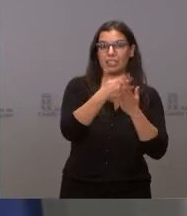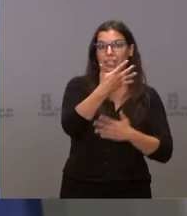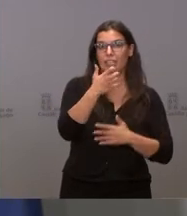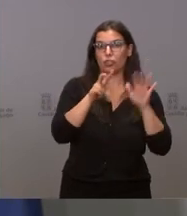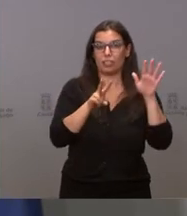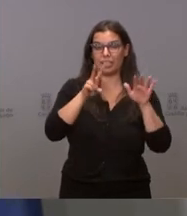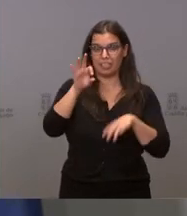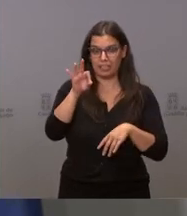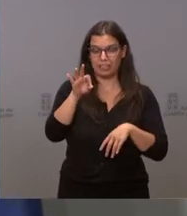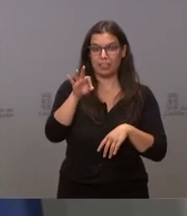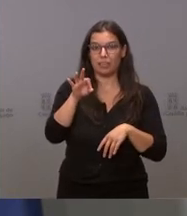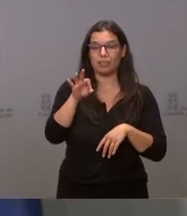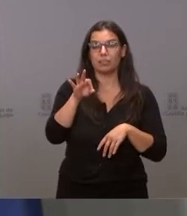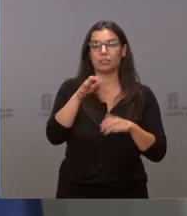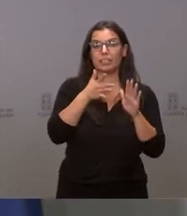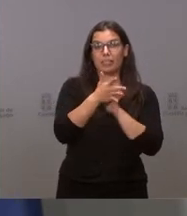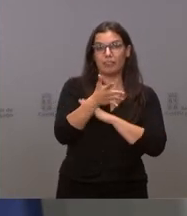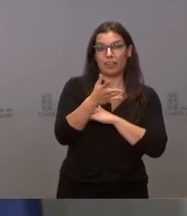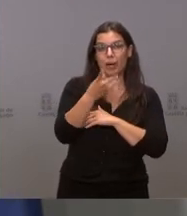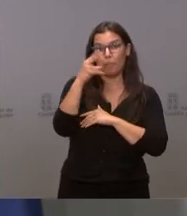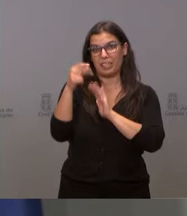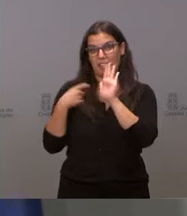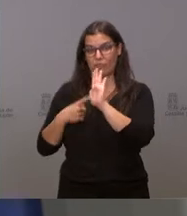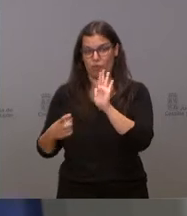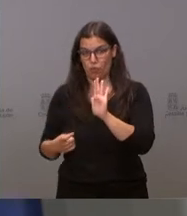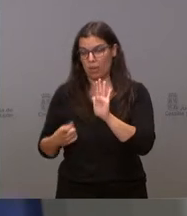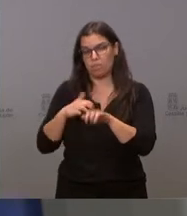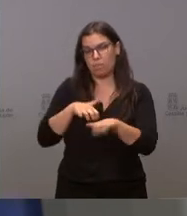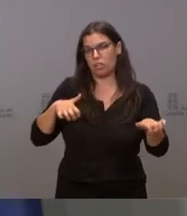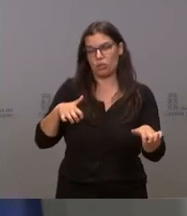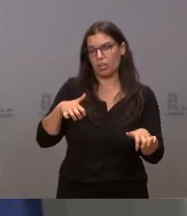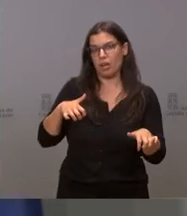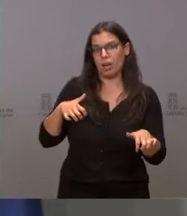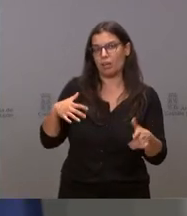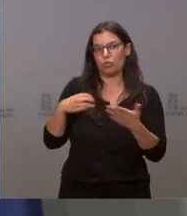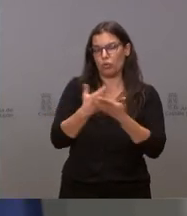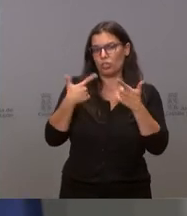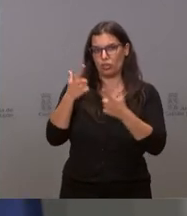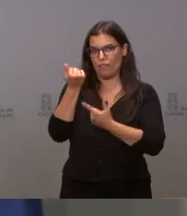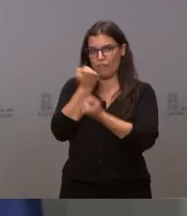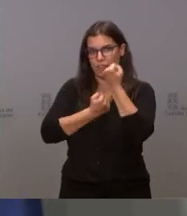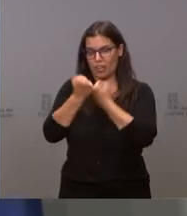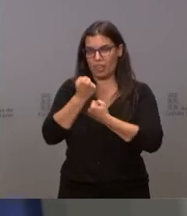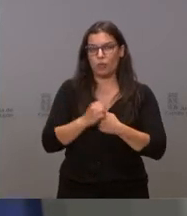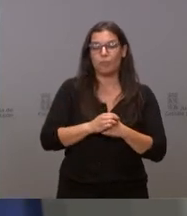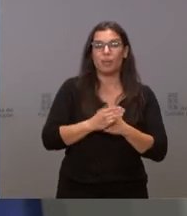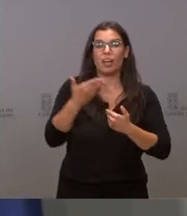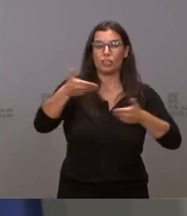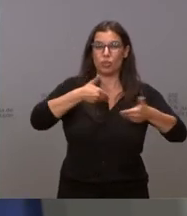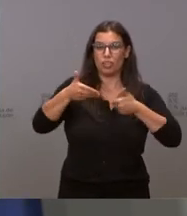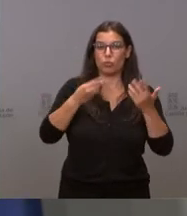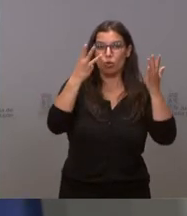prácticamente solo quedan 20 excluidos, que son casi todos ellos del sector financiero. Hay ya más de 8.000 solicitudes